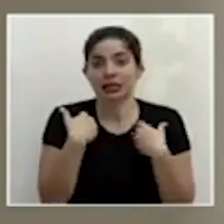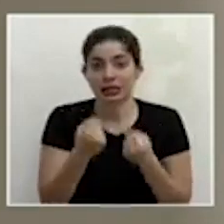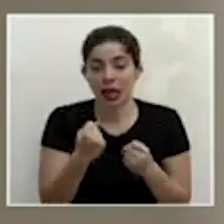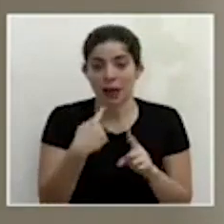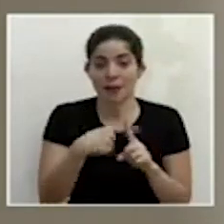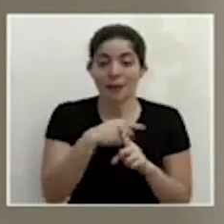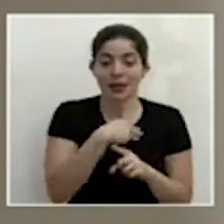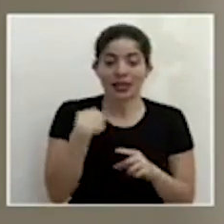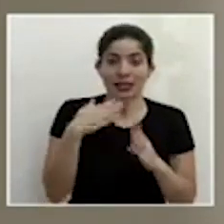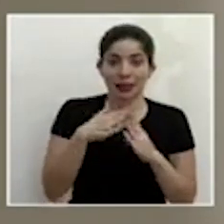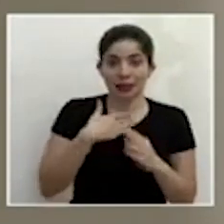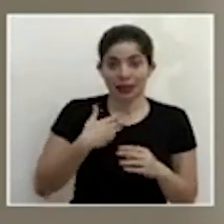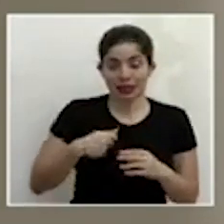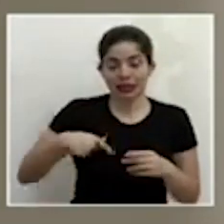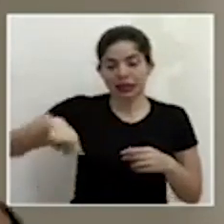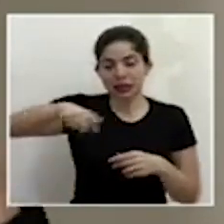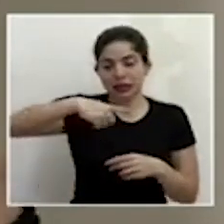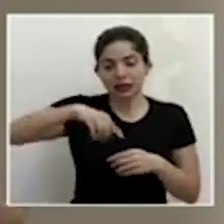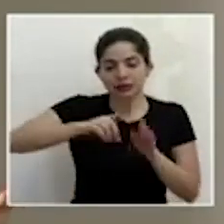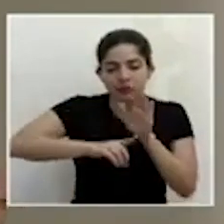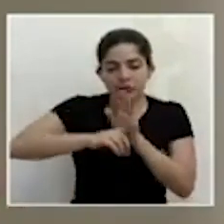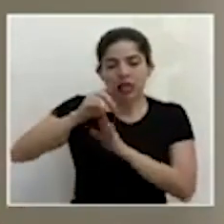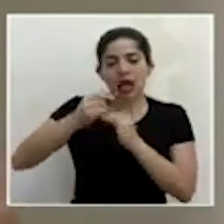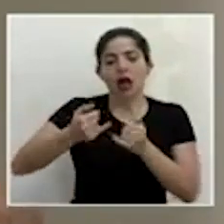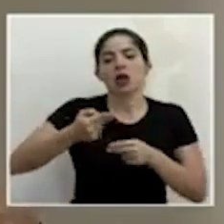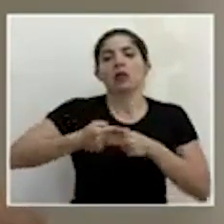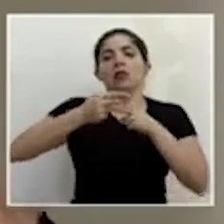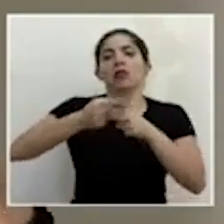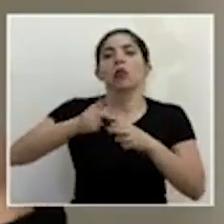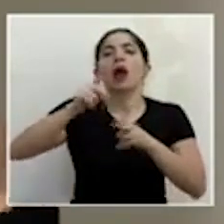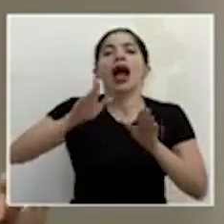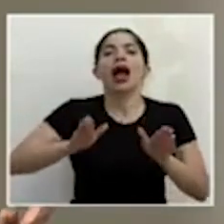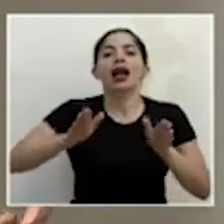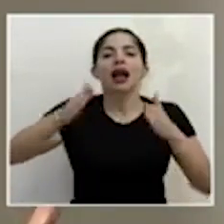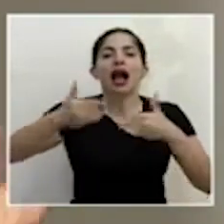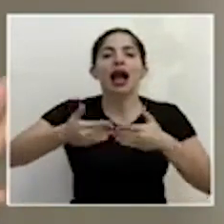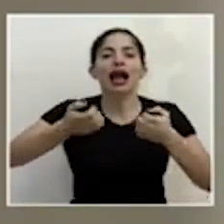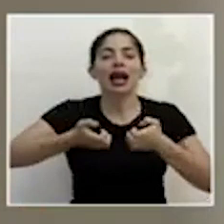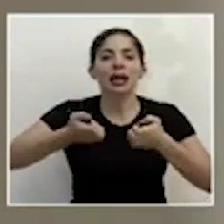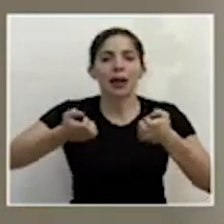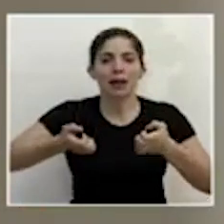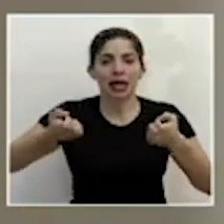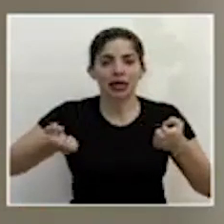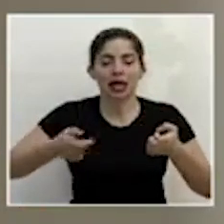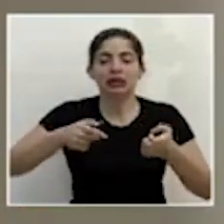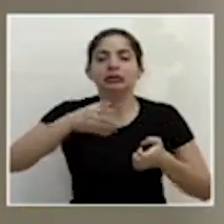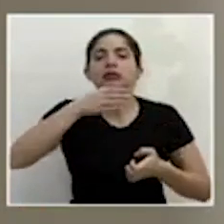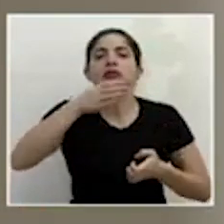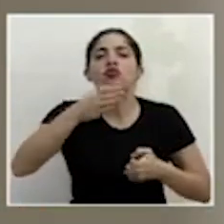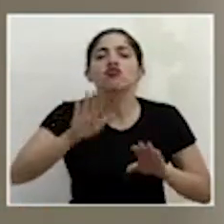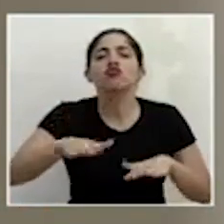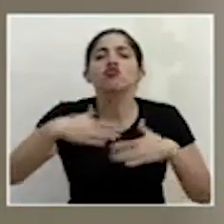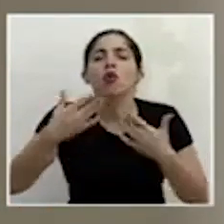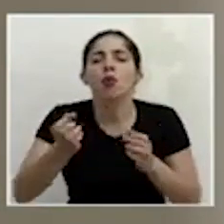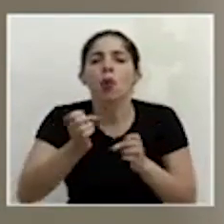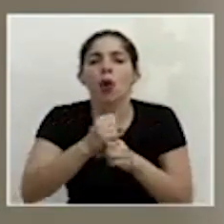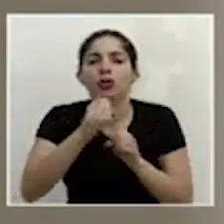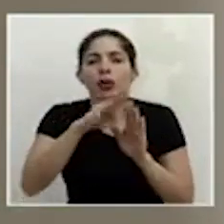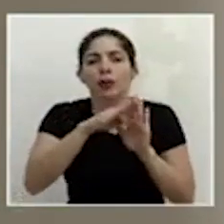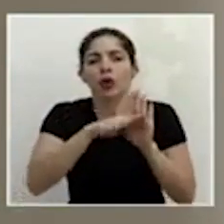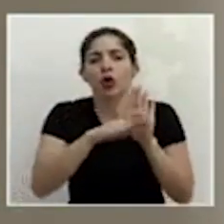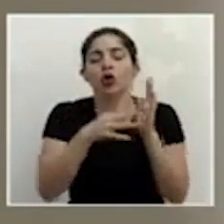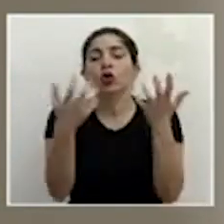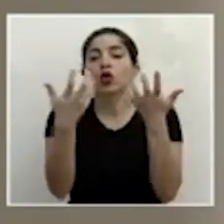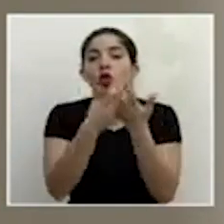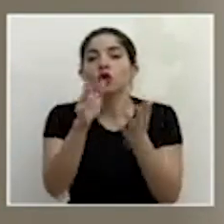la presidencia desarrollamos lo que hemos denominado una caja de herramientas para la elaboración de protocolos sectoriales para